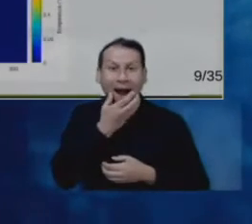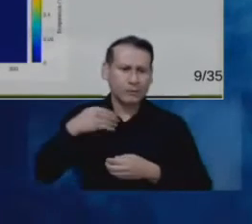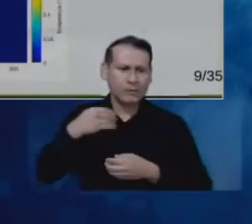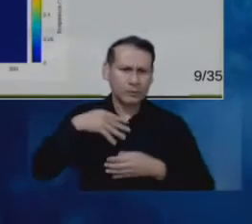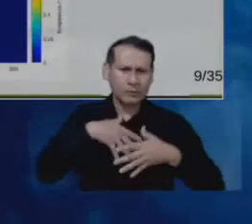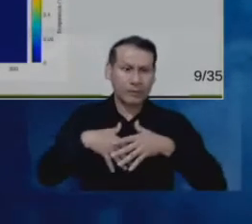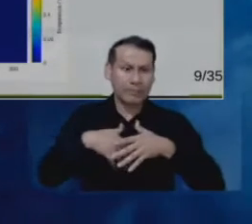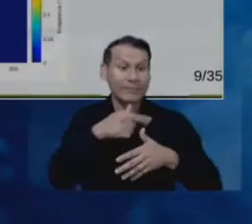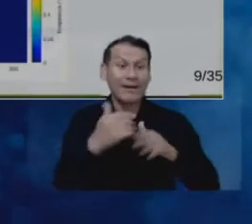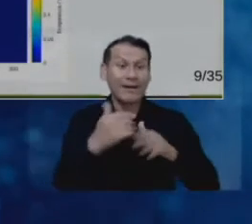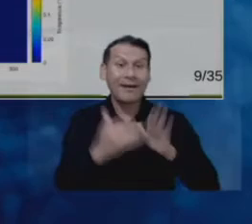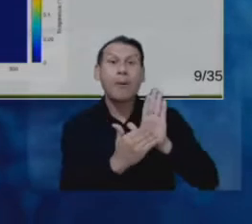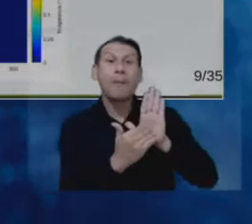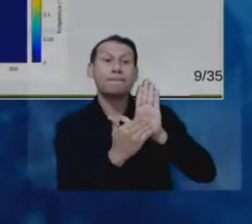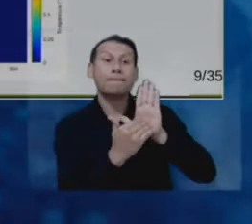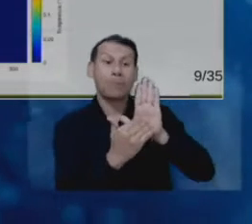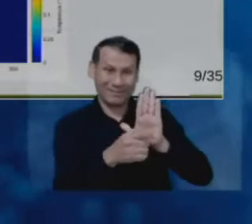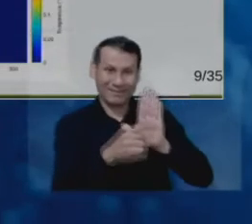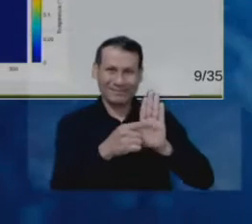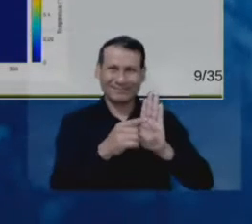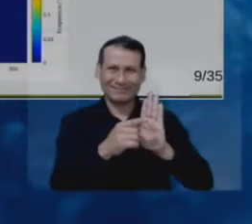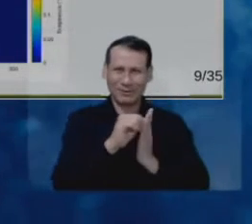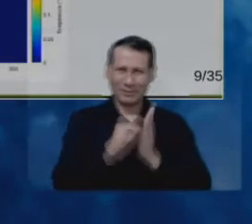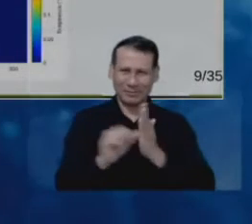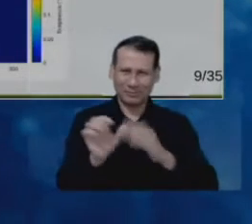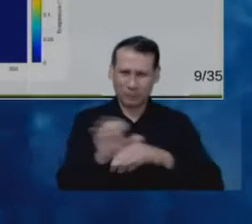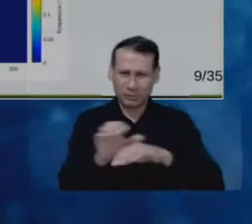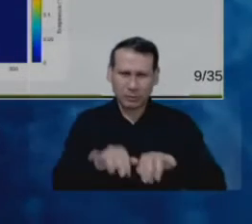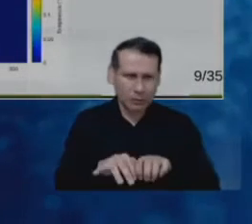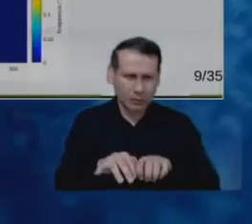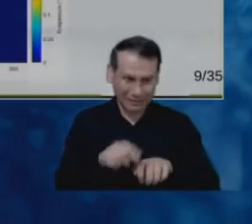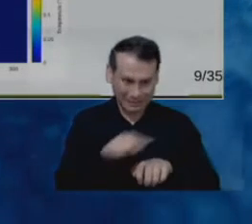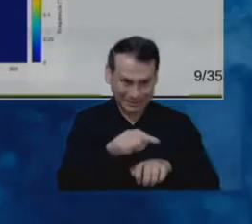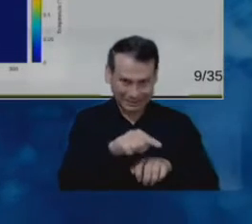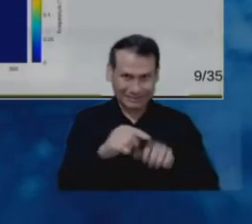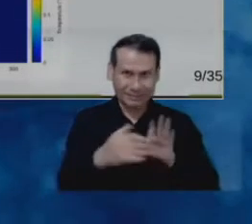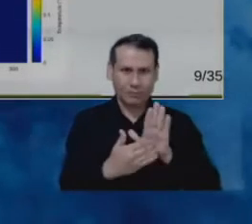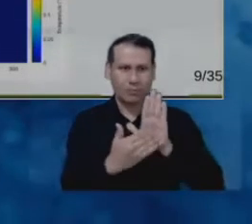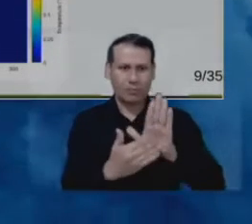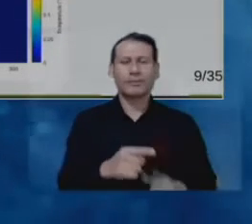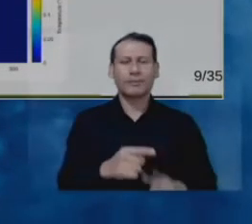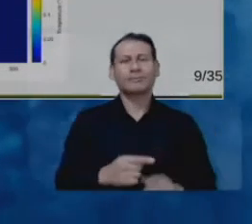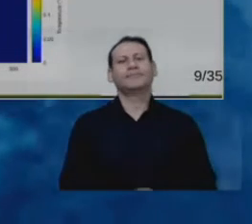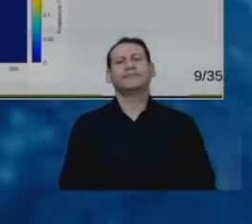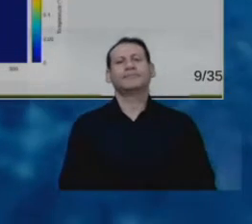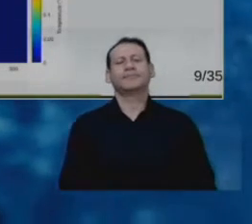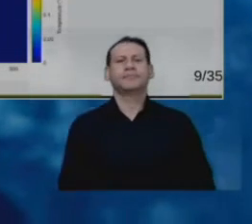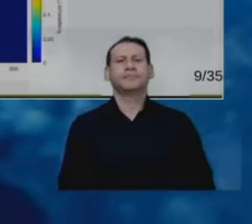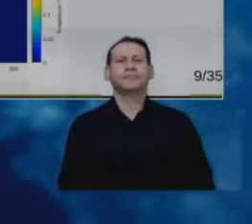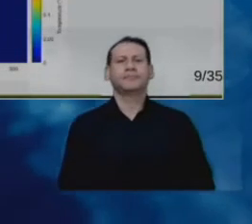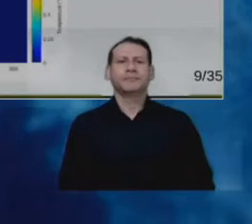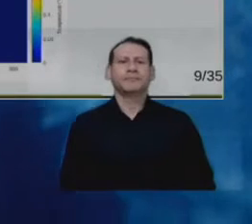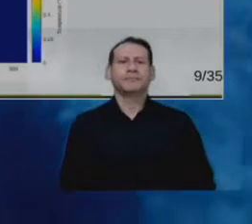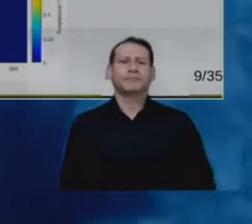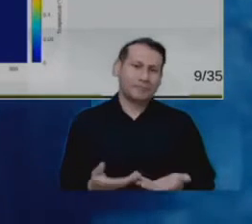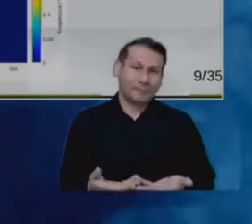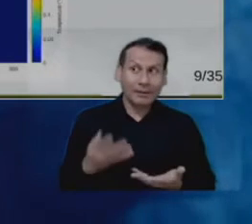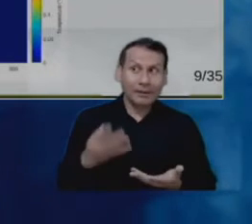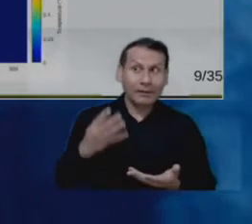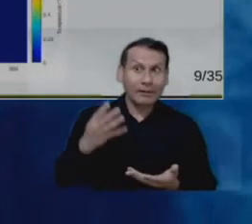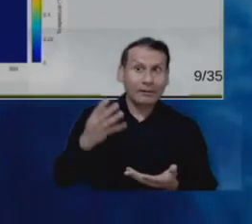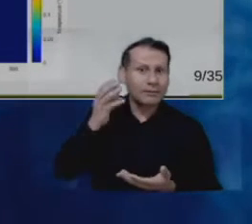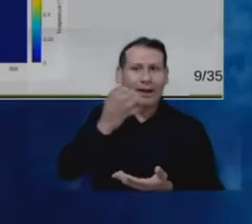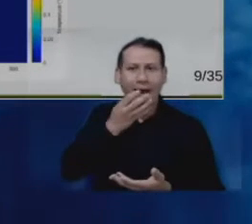este software Sim4Life pues incluye digamos los mecanismos básicos de disipación de calor como son la